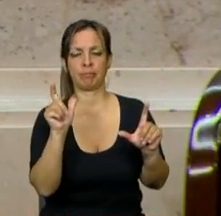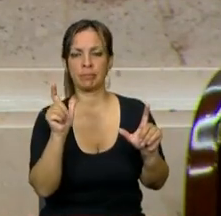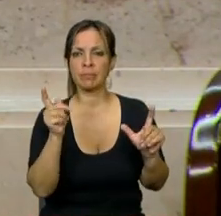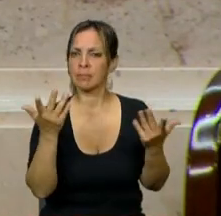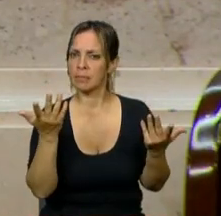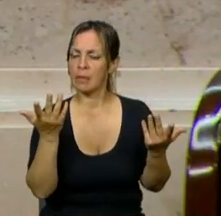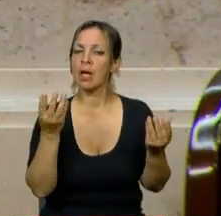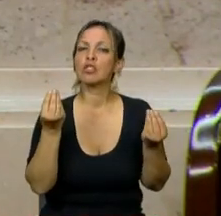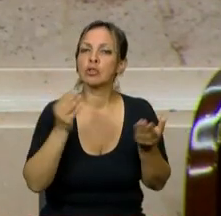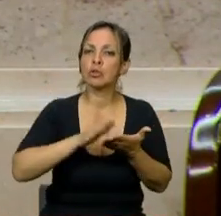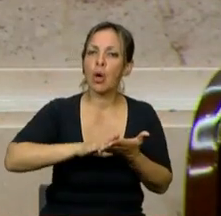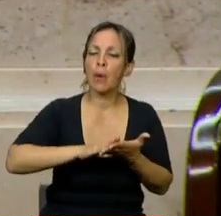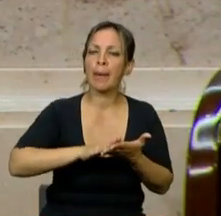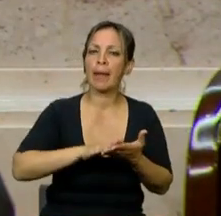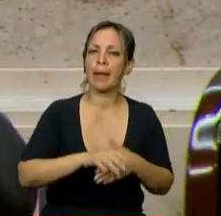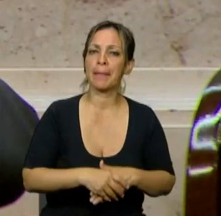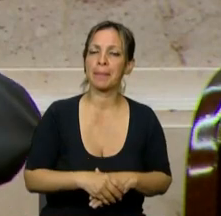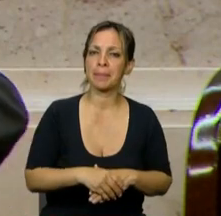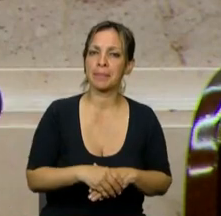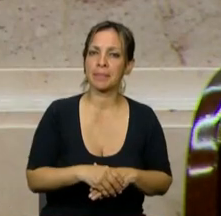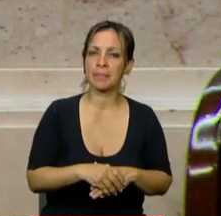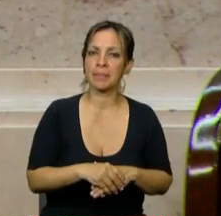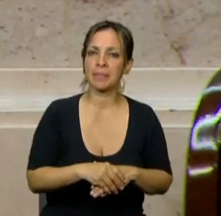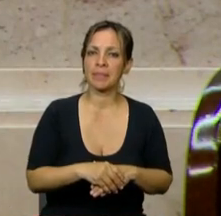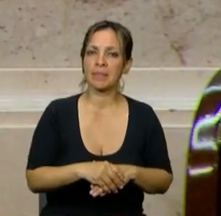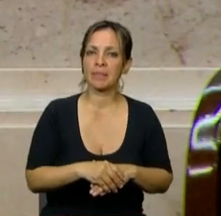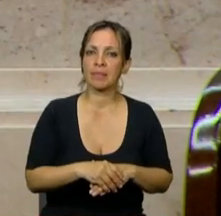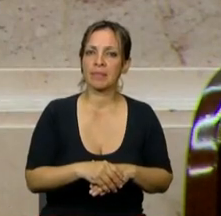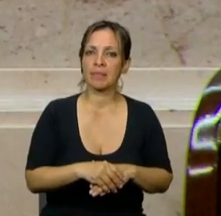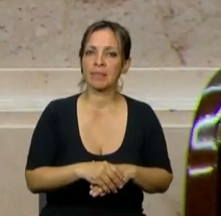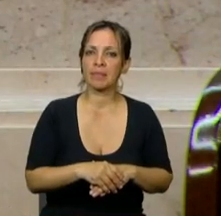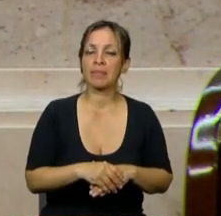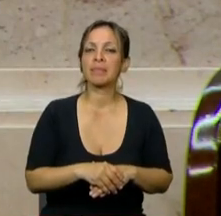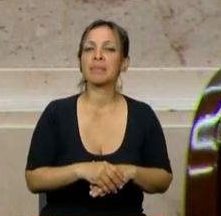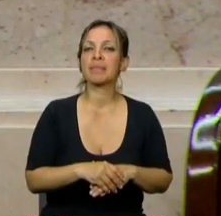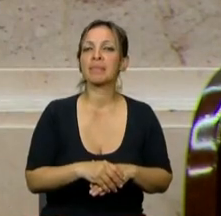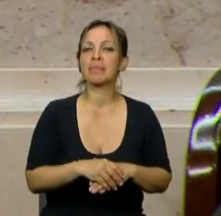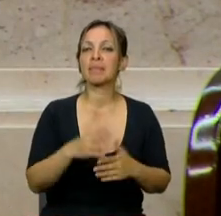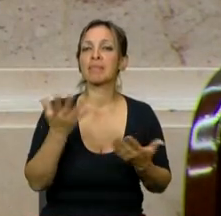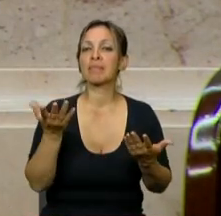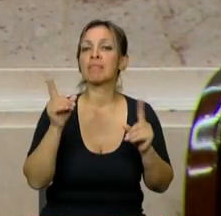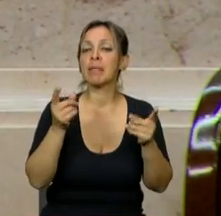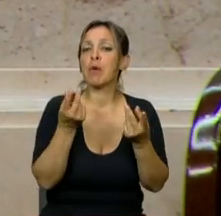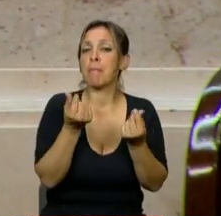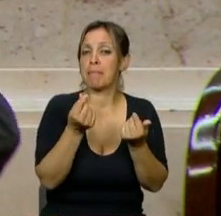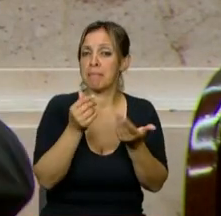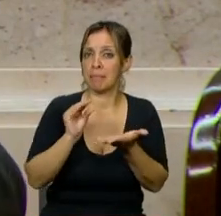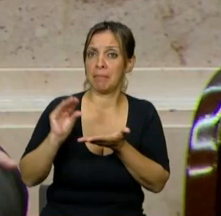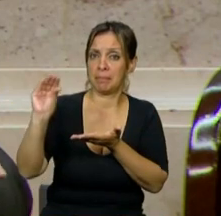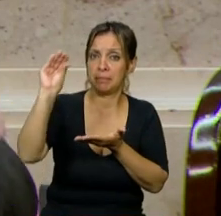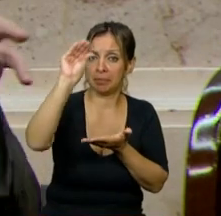de la posibilidad de que la coparticipación